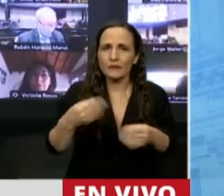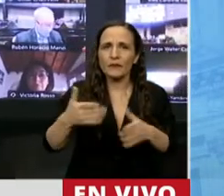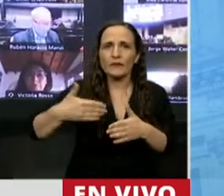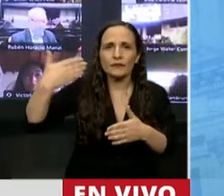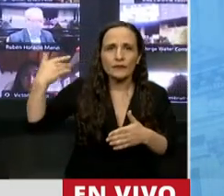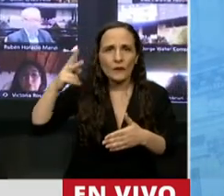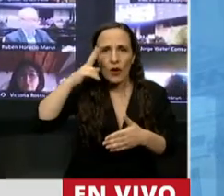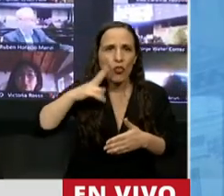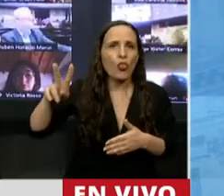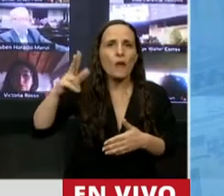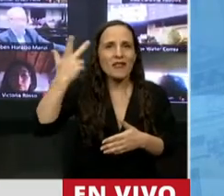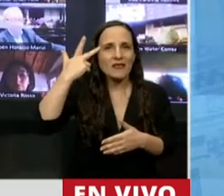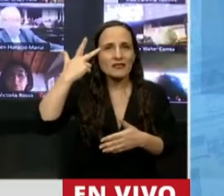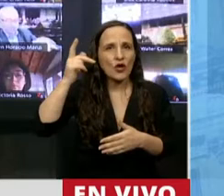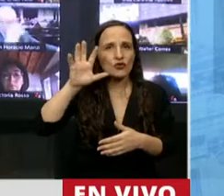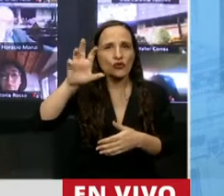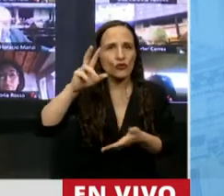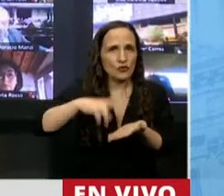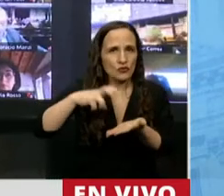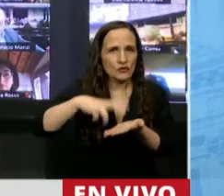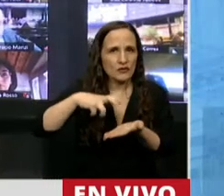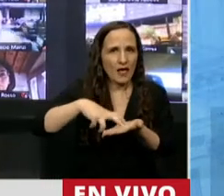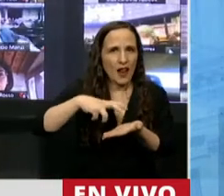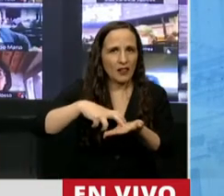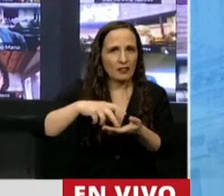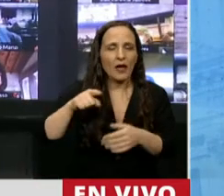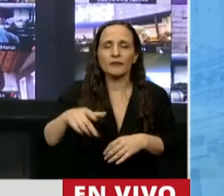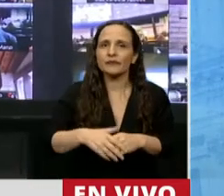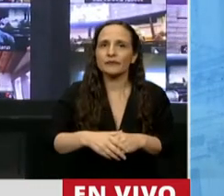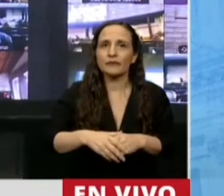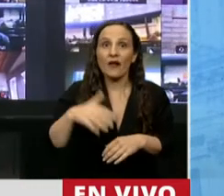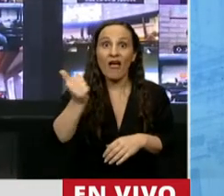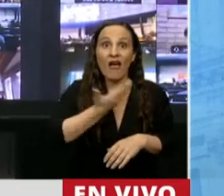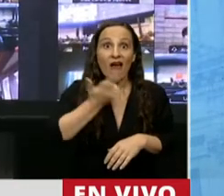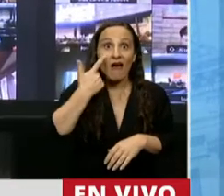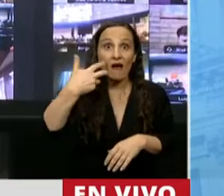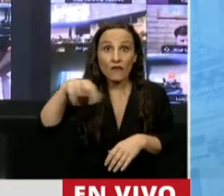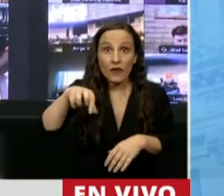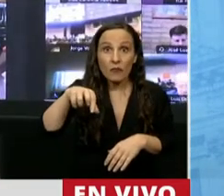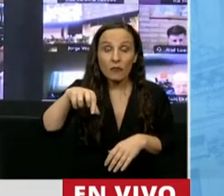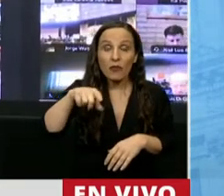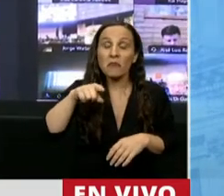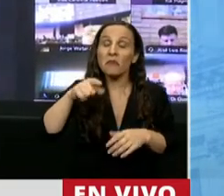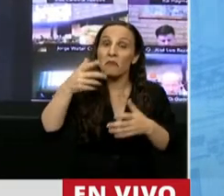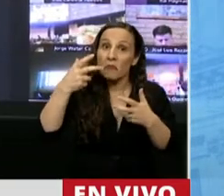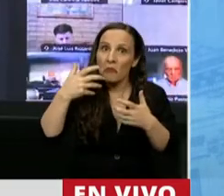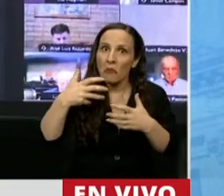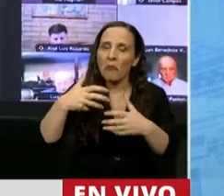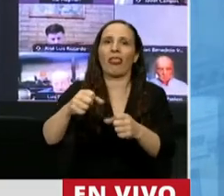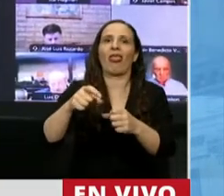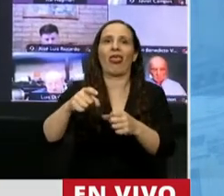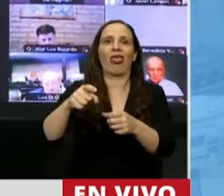2018 en Salta, cuando la AFIP descubre una organización